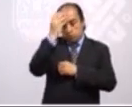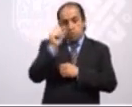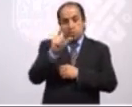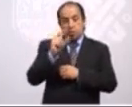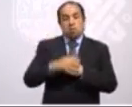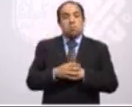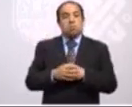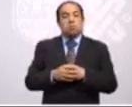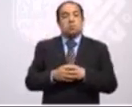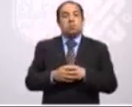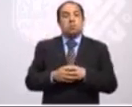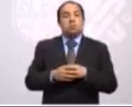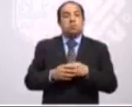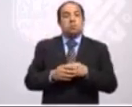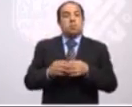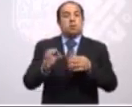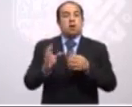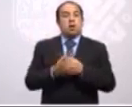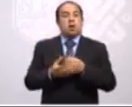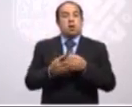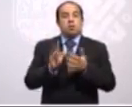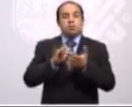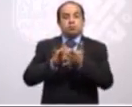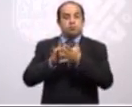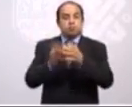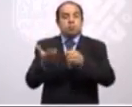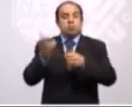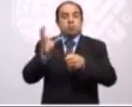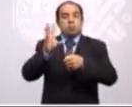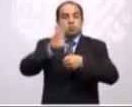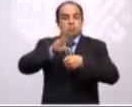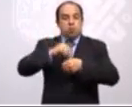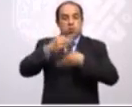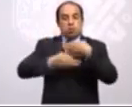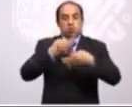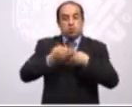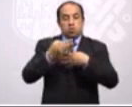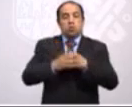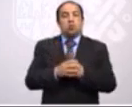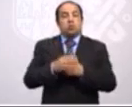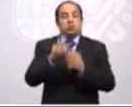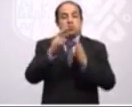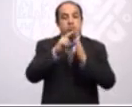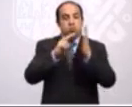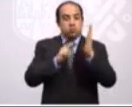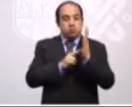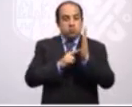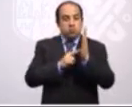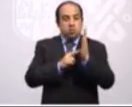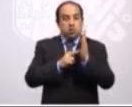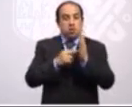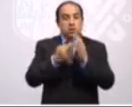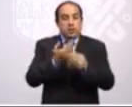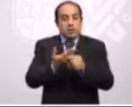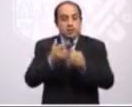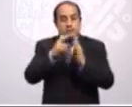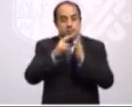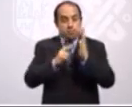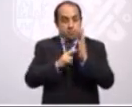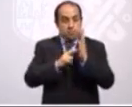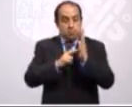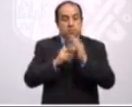requerimientos normativos, técnicos, administrativos, se necesitan, para que una empresa de esta